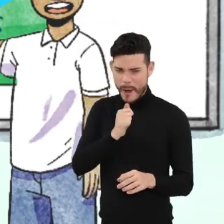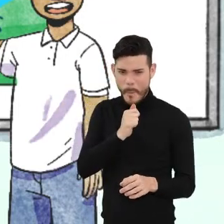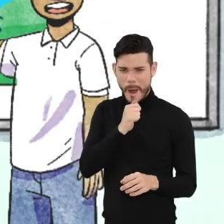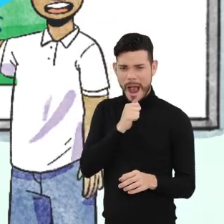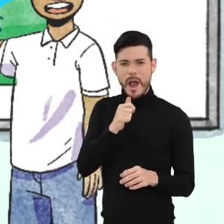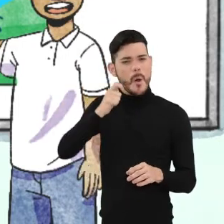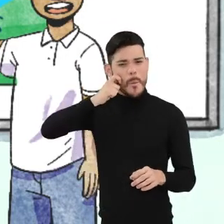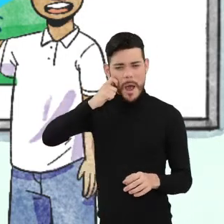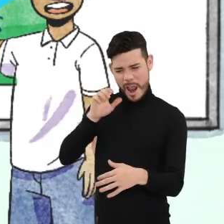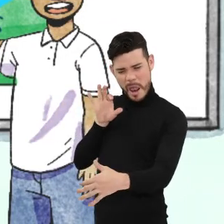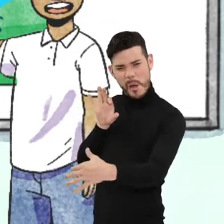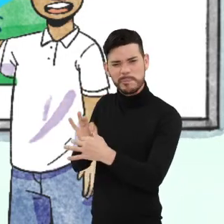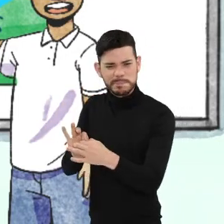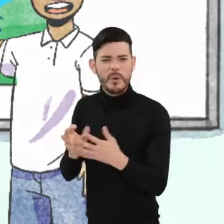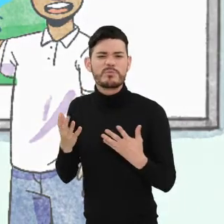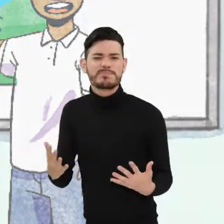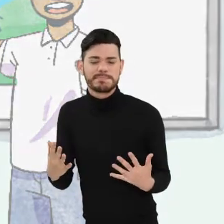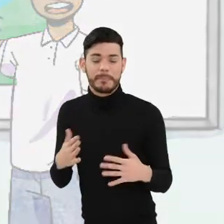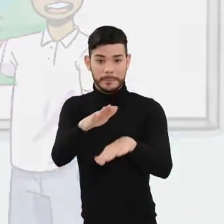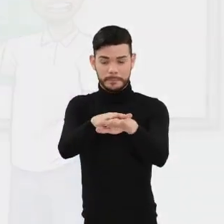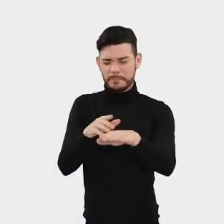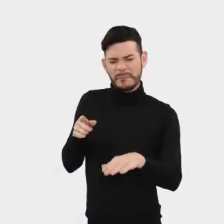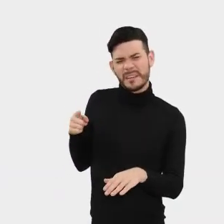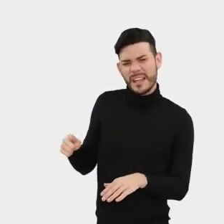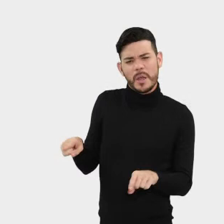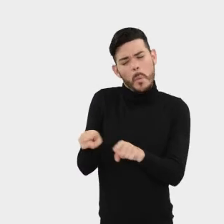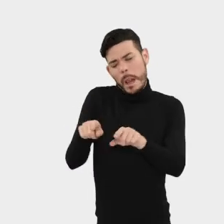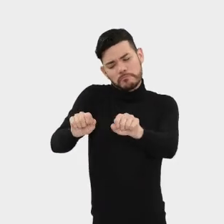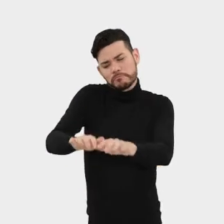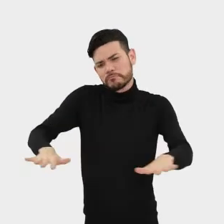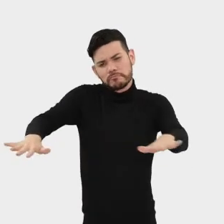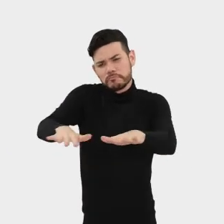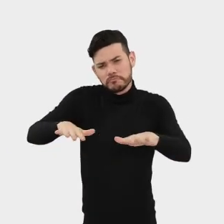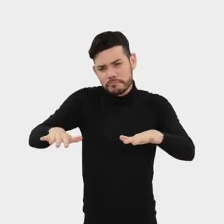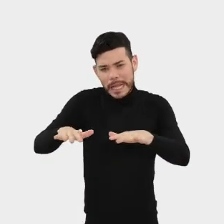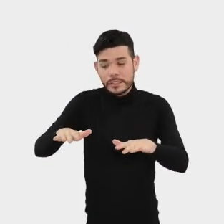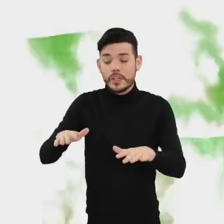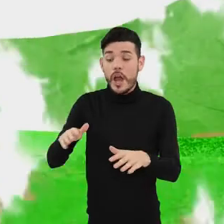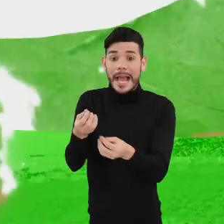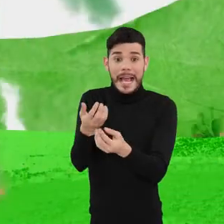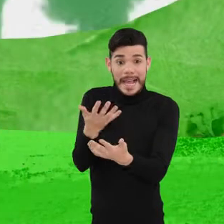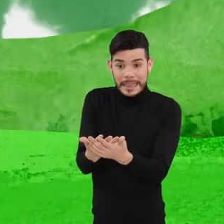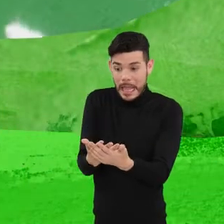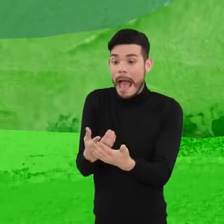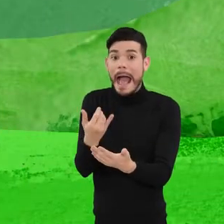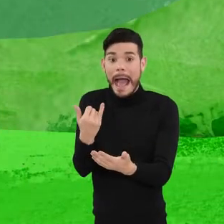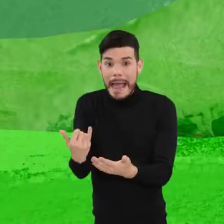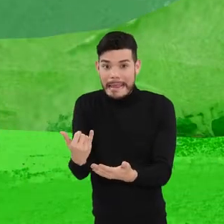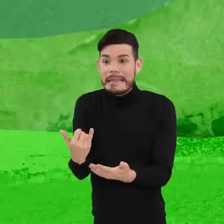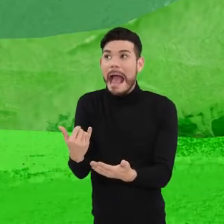agua en un territorio específico. En términos de la definición, una cuenca es un espacio geográfico que, por su estructura física,